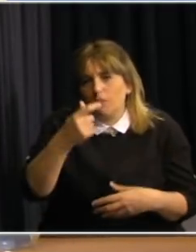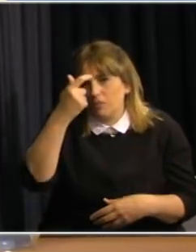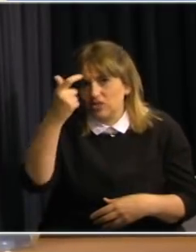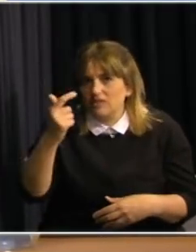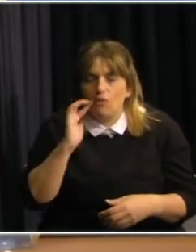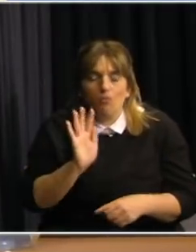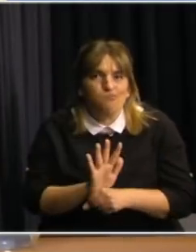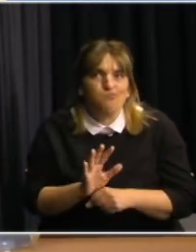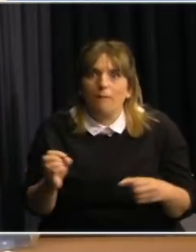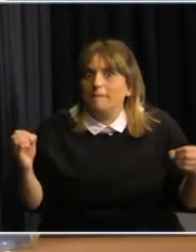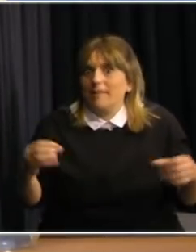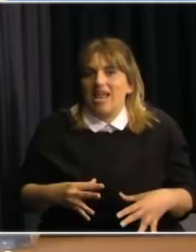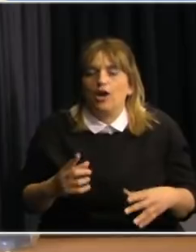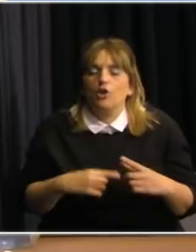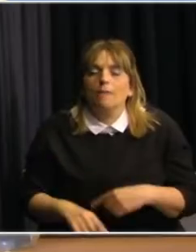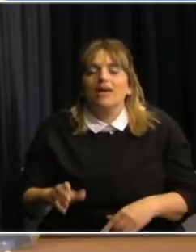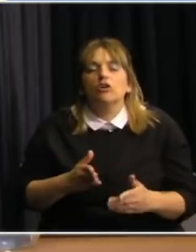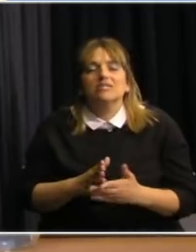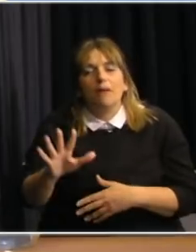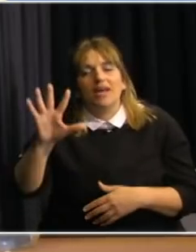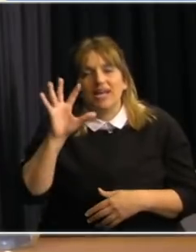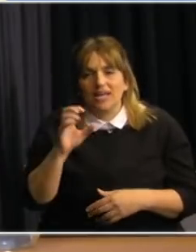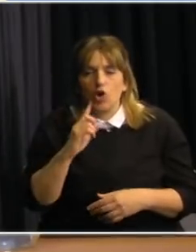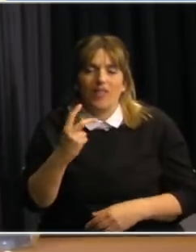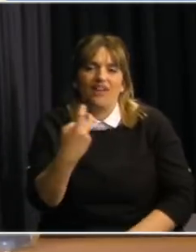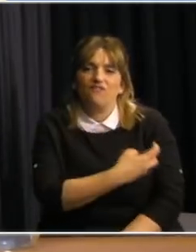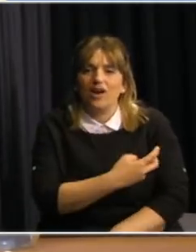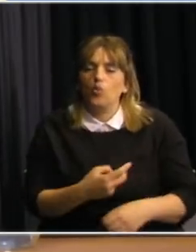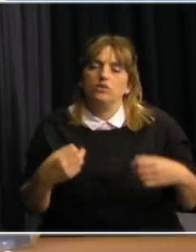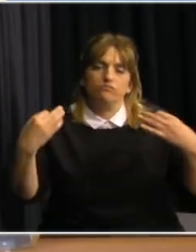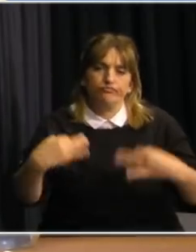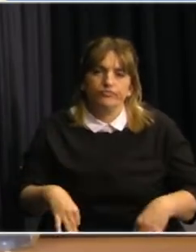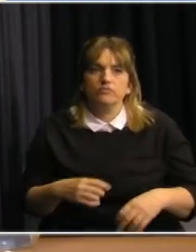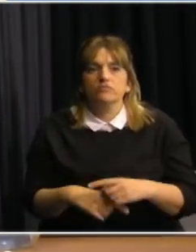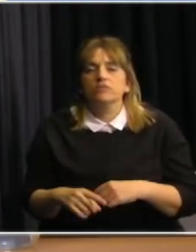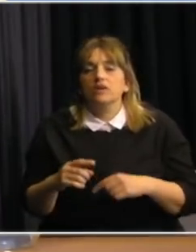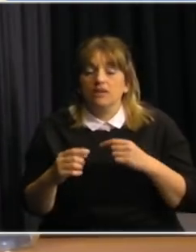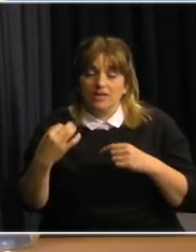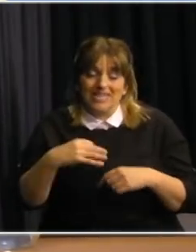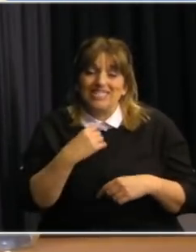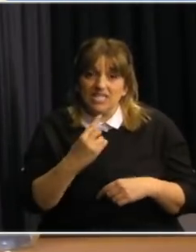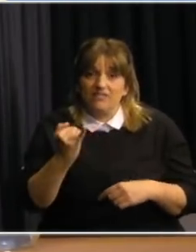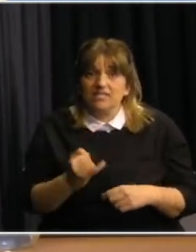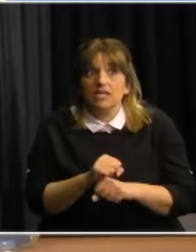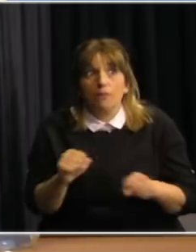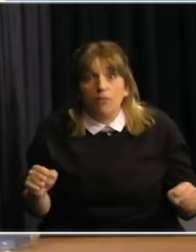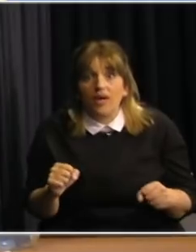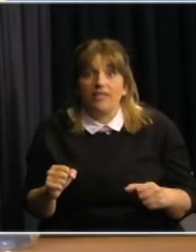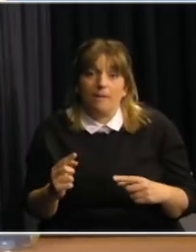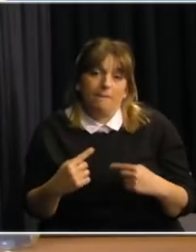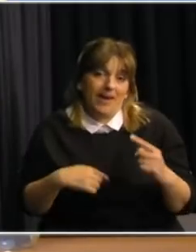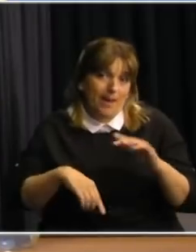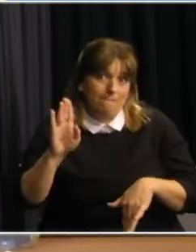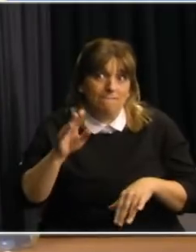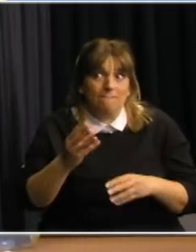milagroso. Pero recordemos que las vacunas deben ser eficaces, seguras y deberán estar disponibles para una